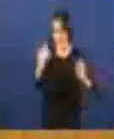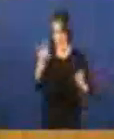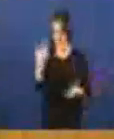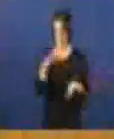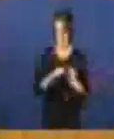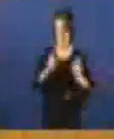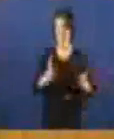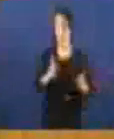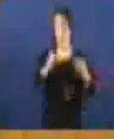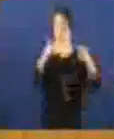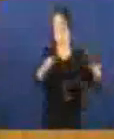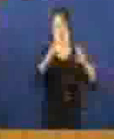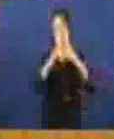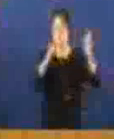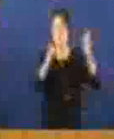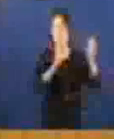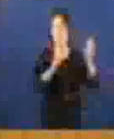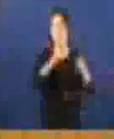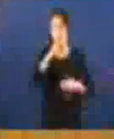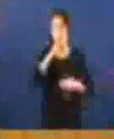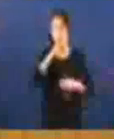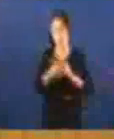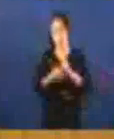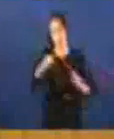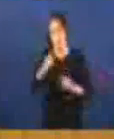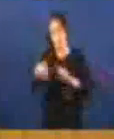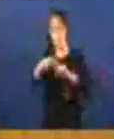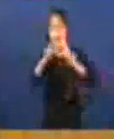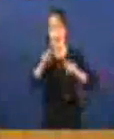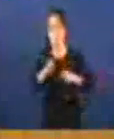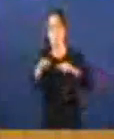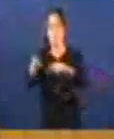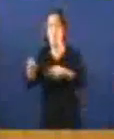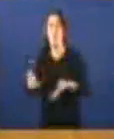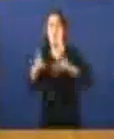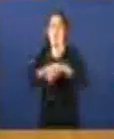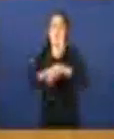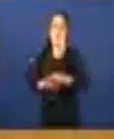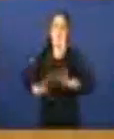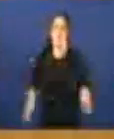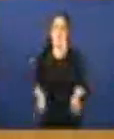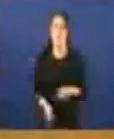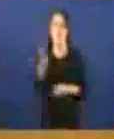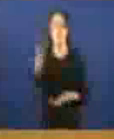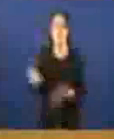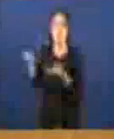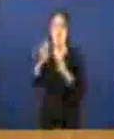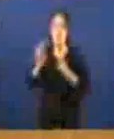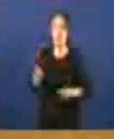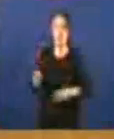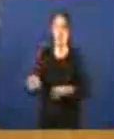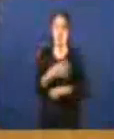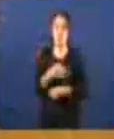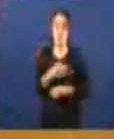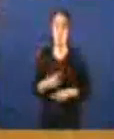collendo o sector público e a precios de saldo para os amigos liquidálo. Despois os beneficios que están obtendo en vez de ir as arcas públicas a non